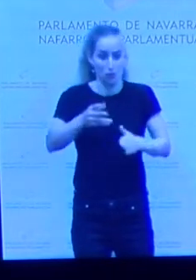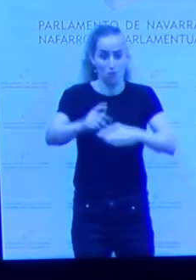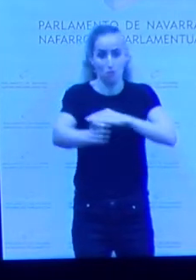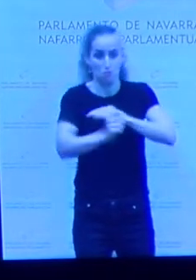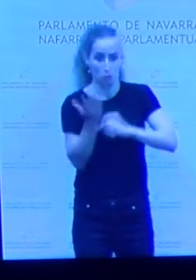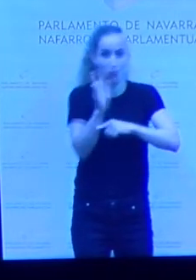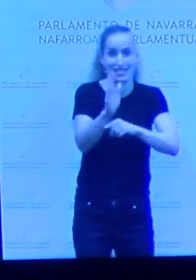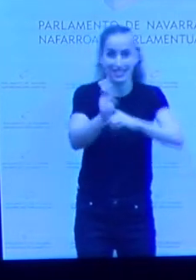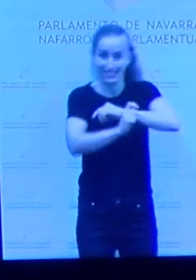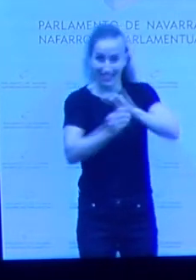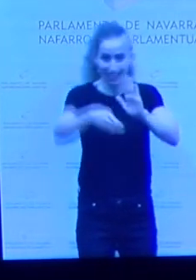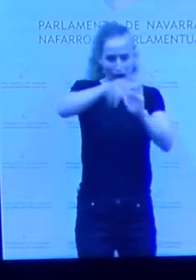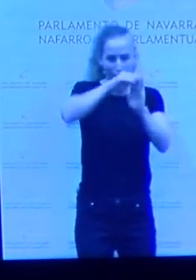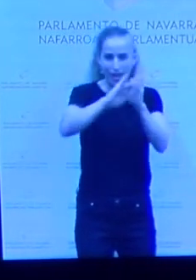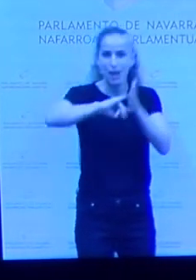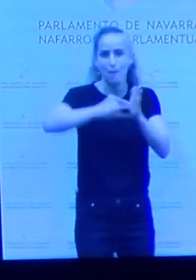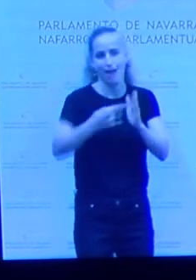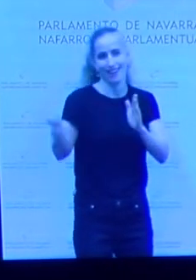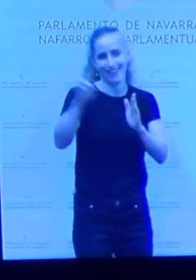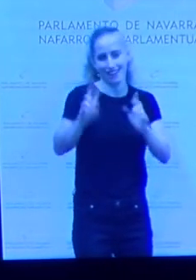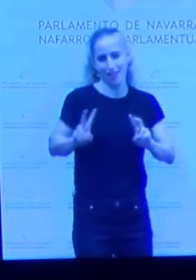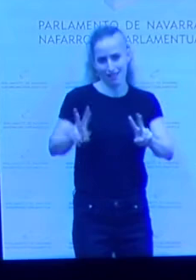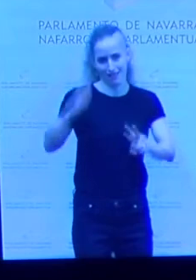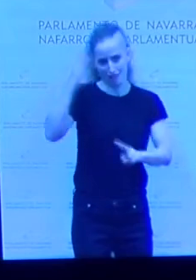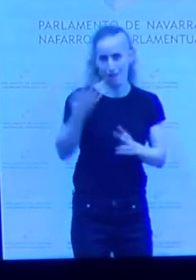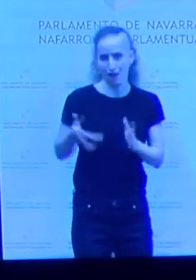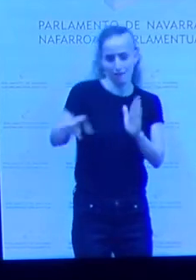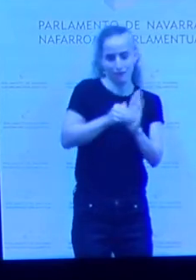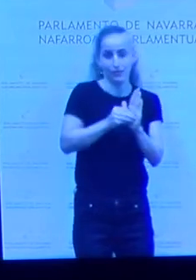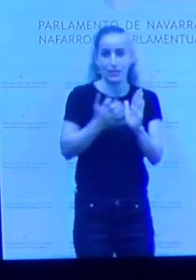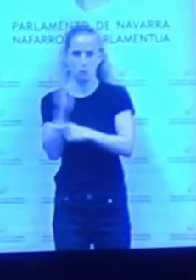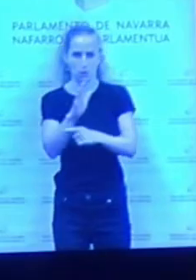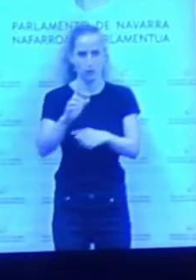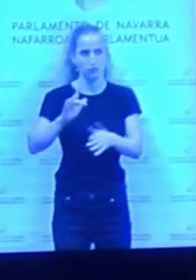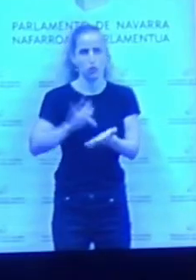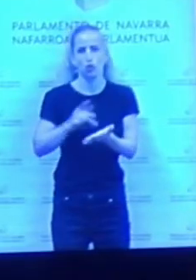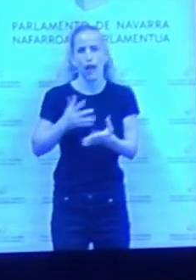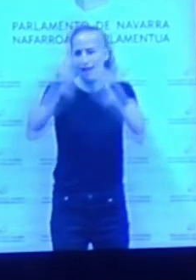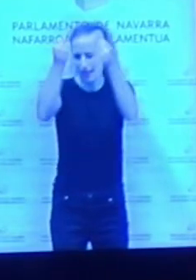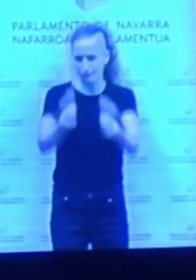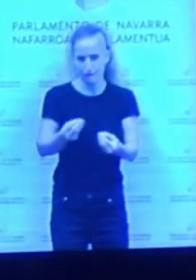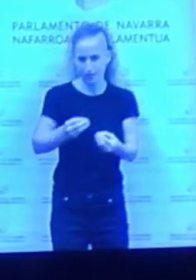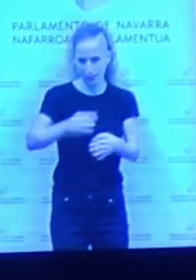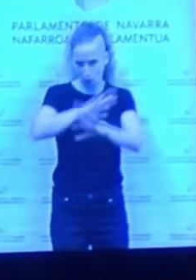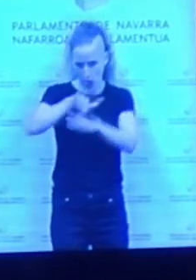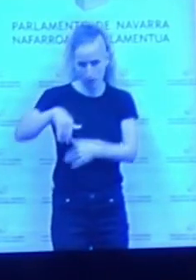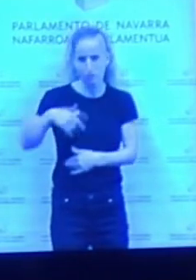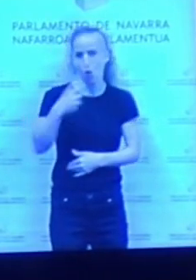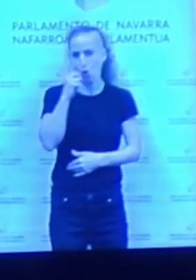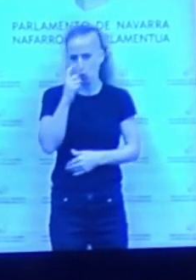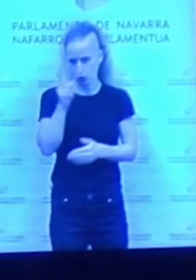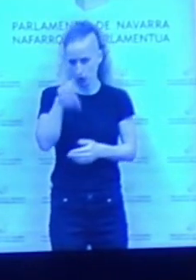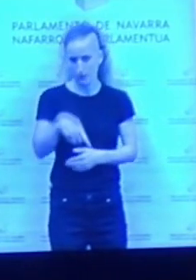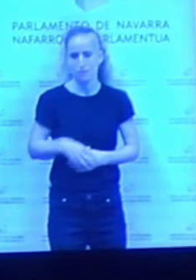hemos incluido en el plan Reactivar, porque, reitero, sin convivencia no hay prosperidad. Estamos trabajando en distintos ámbitos, como la